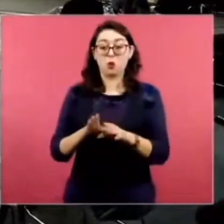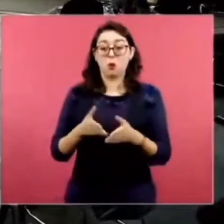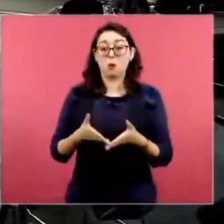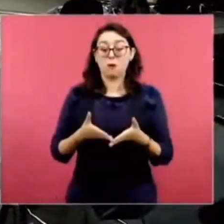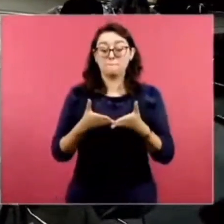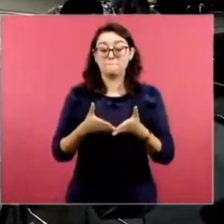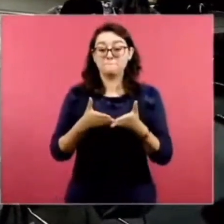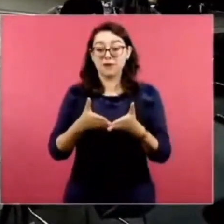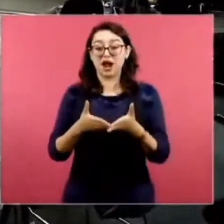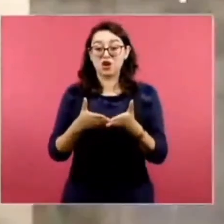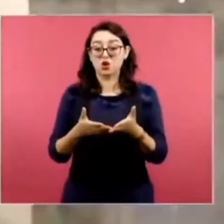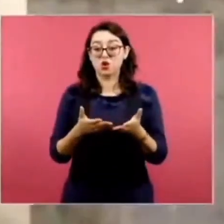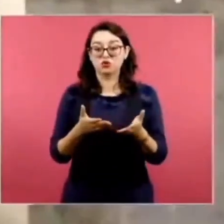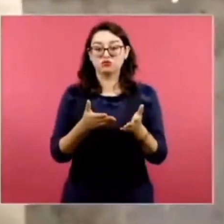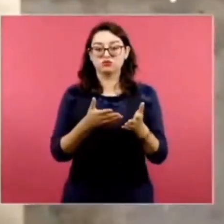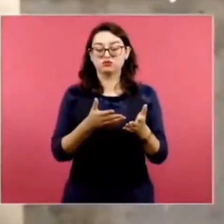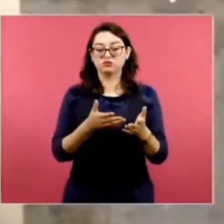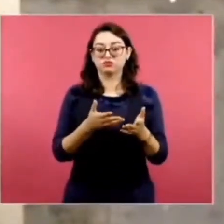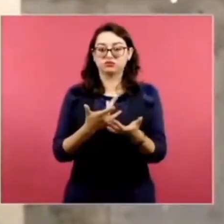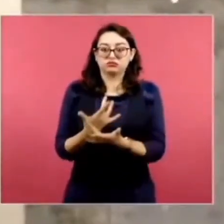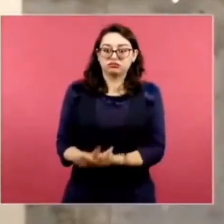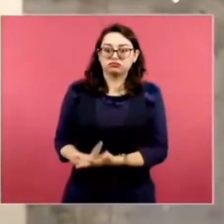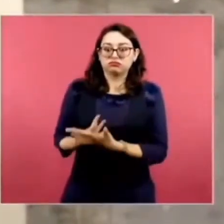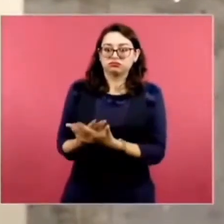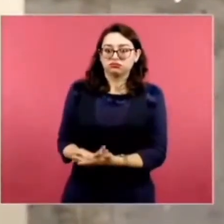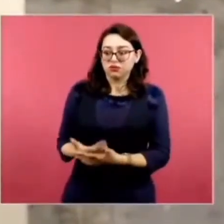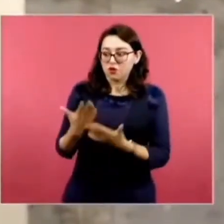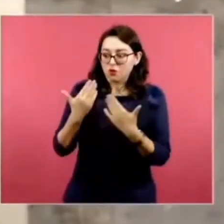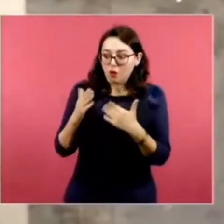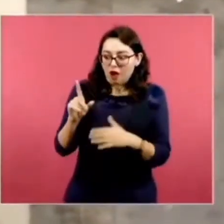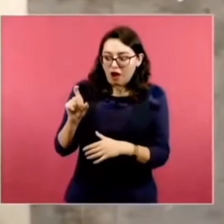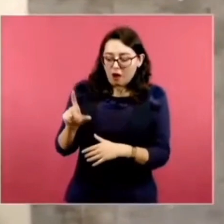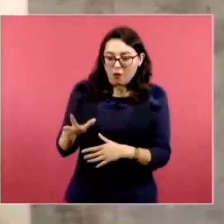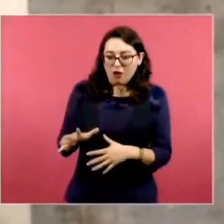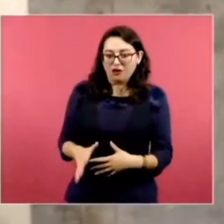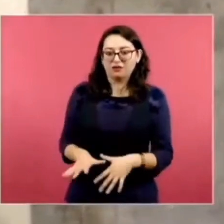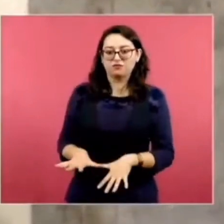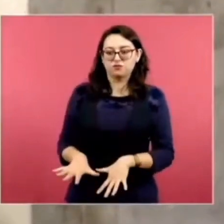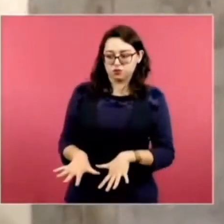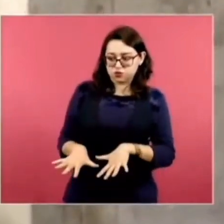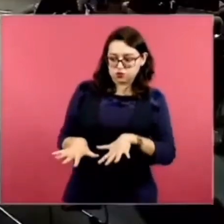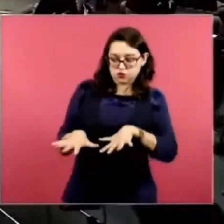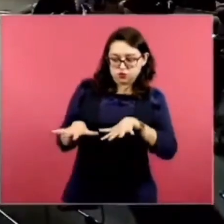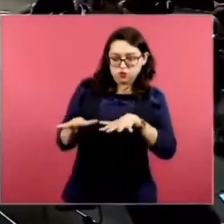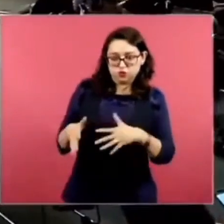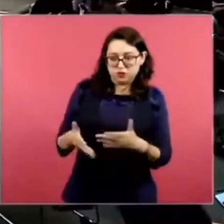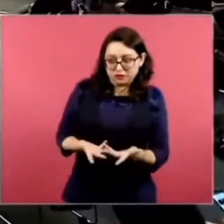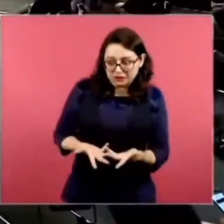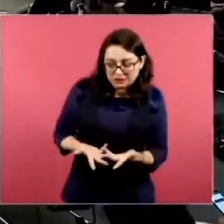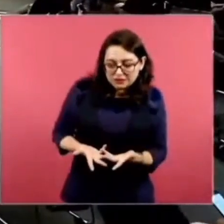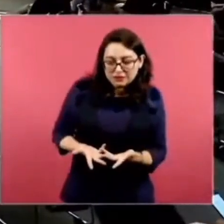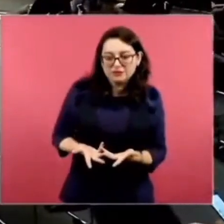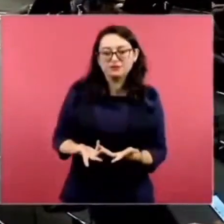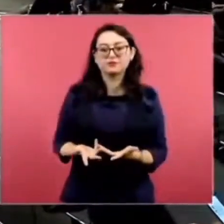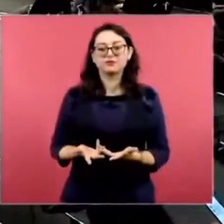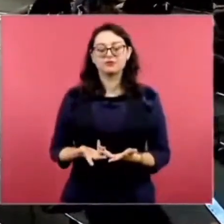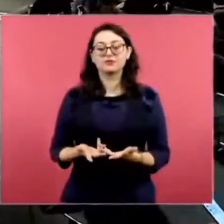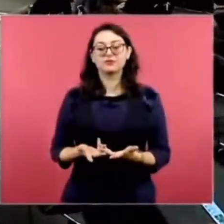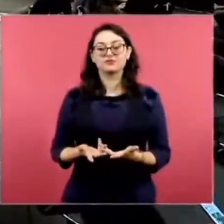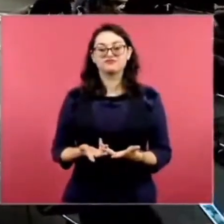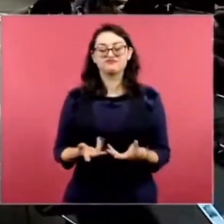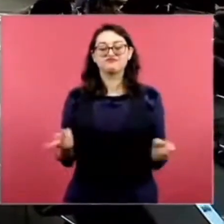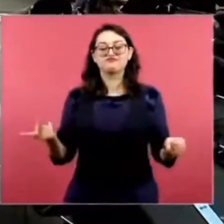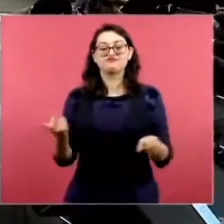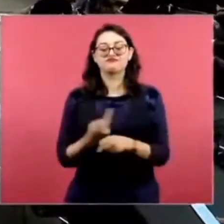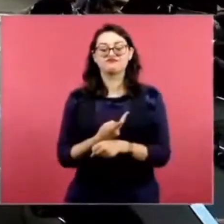en espera. Ya hasta se está